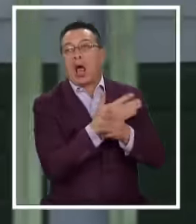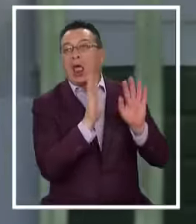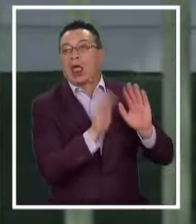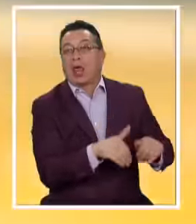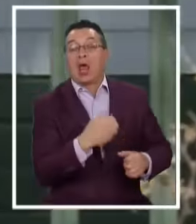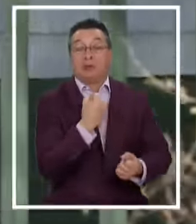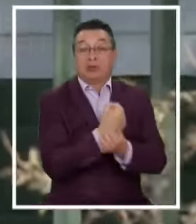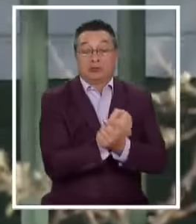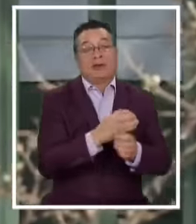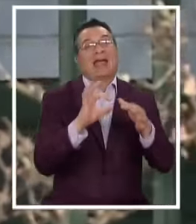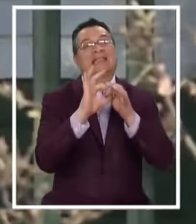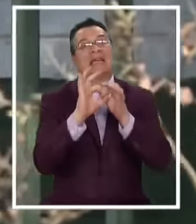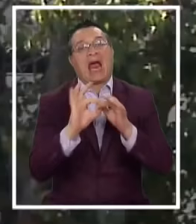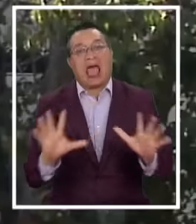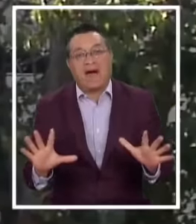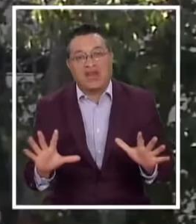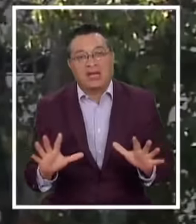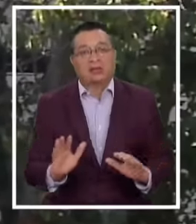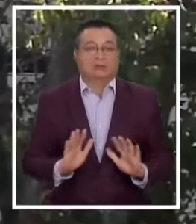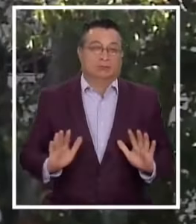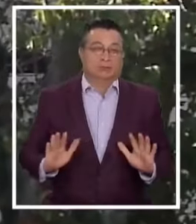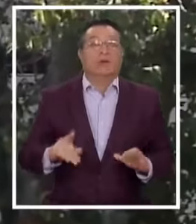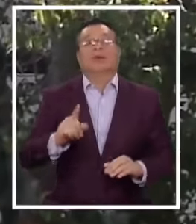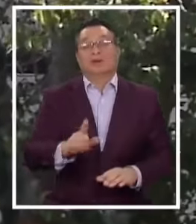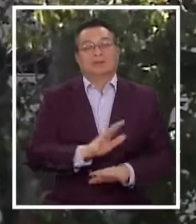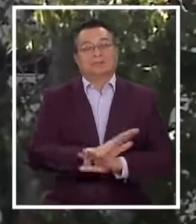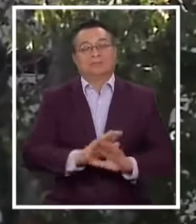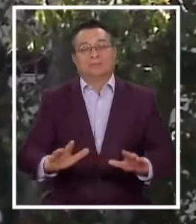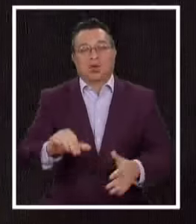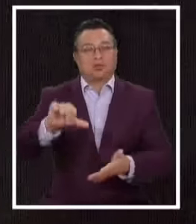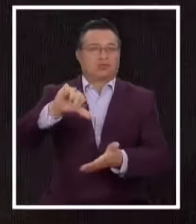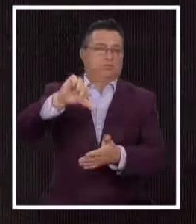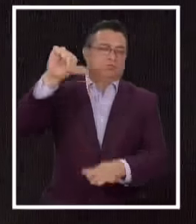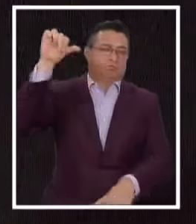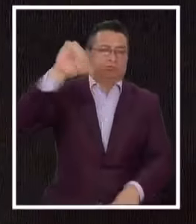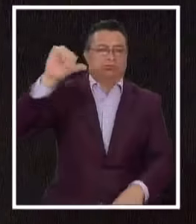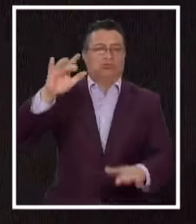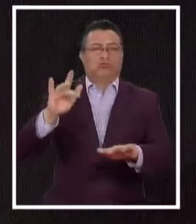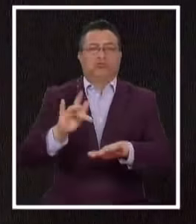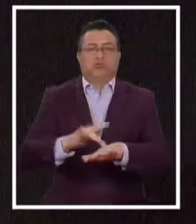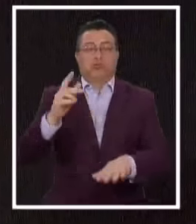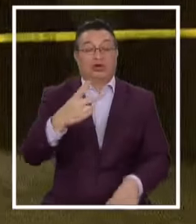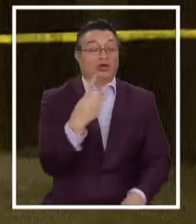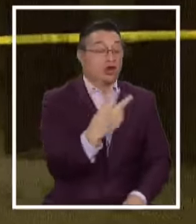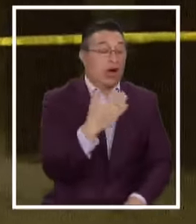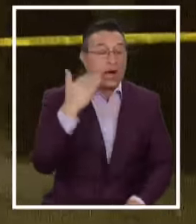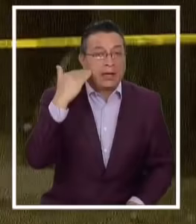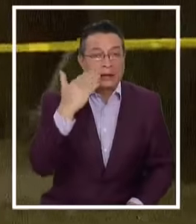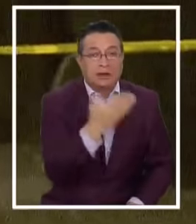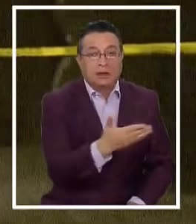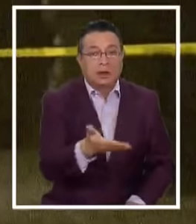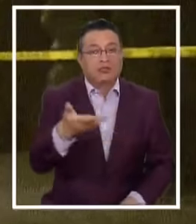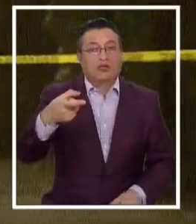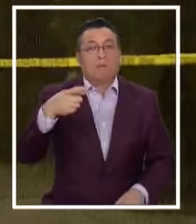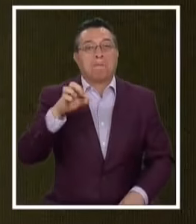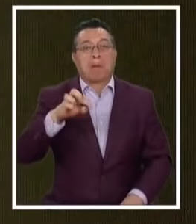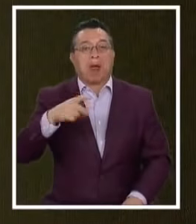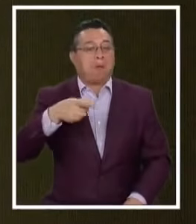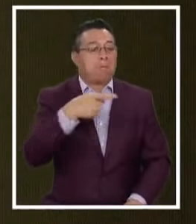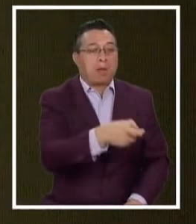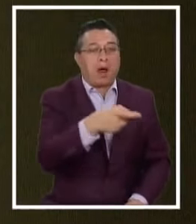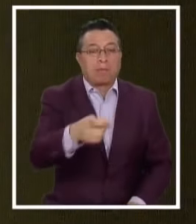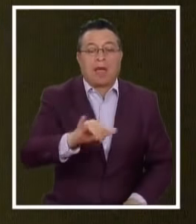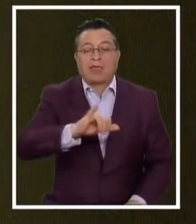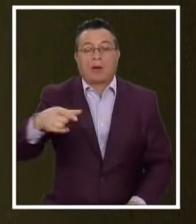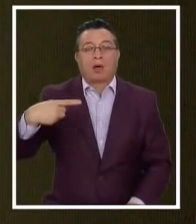Calificada como grave Por la misma institución Que terminó Con un duro desenlace Dos niñas Aparentemente asesinadas Por su padre Que